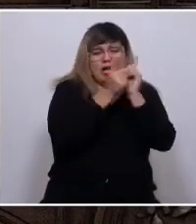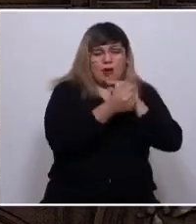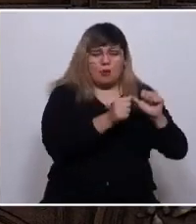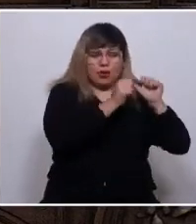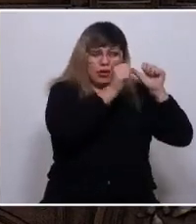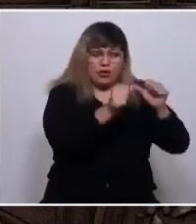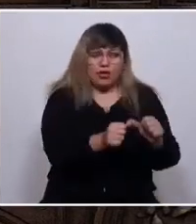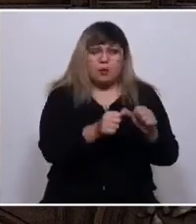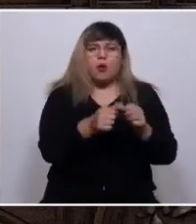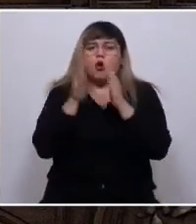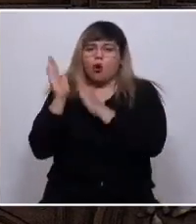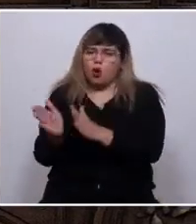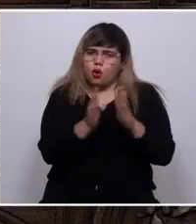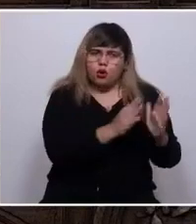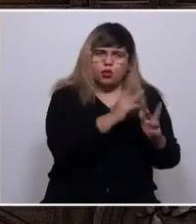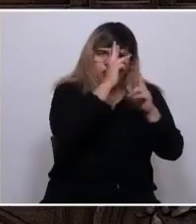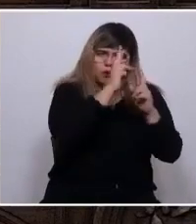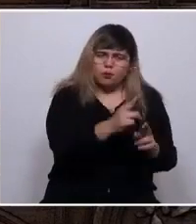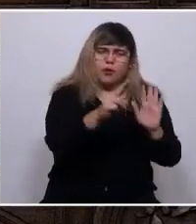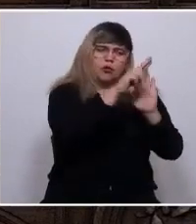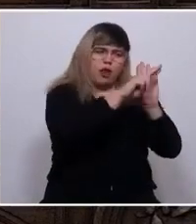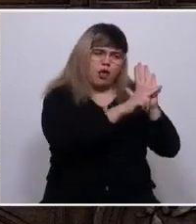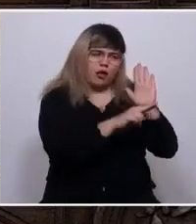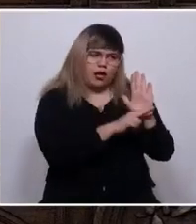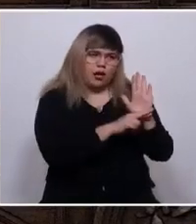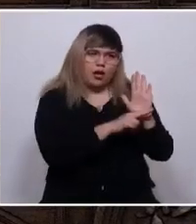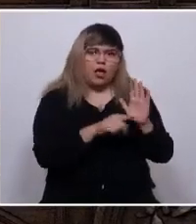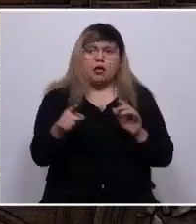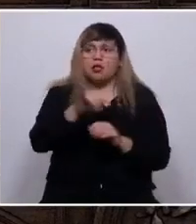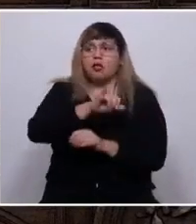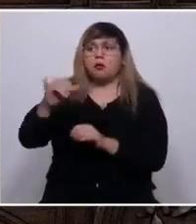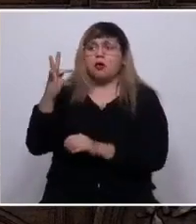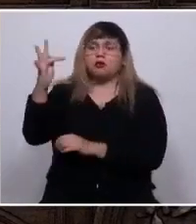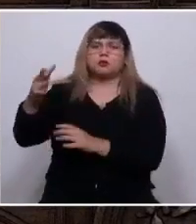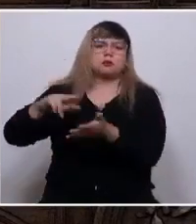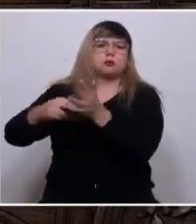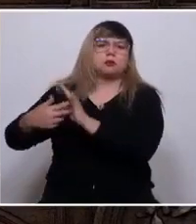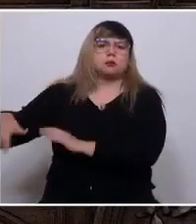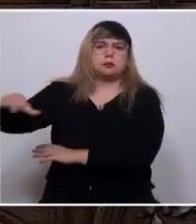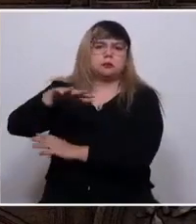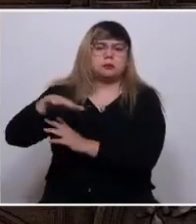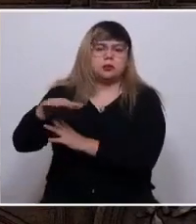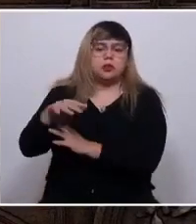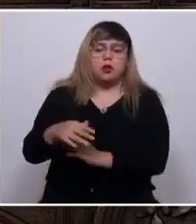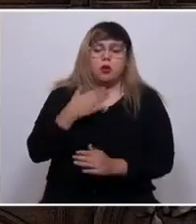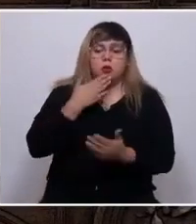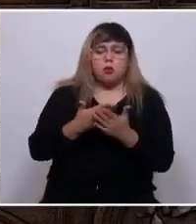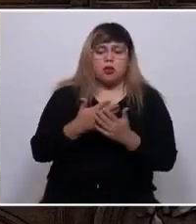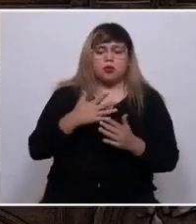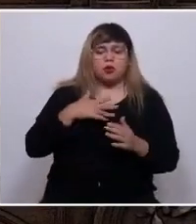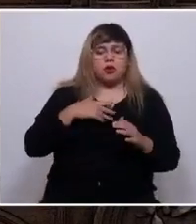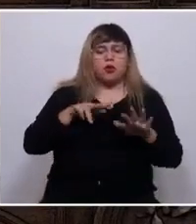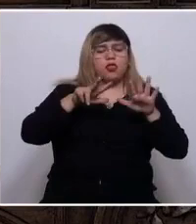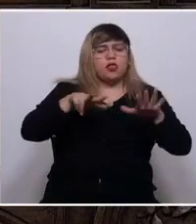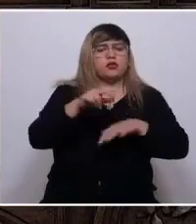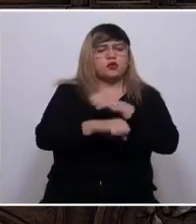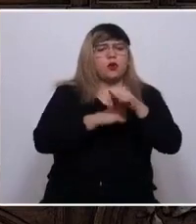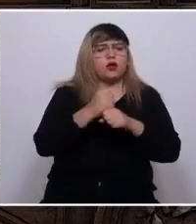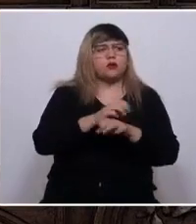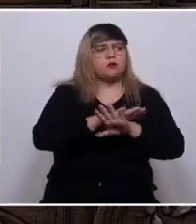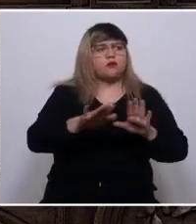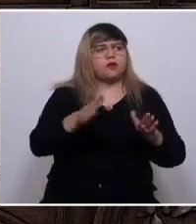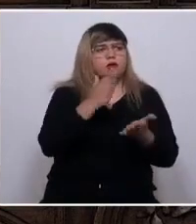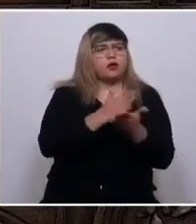hecho en orden y con respeto a las reglas del juego. Hace tan solo ocho años, cuando salí del colegio, me preguntaron cuál era el Chile que soñaba.